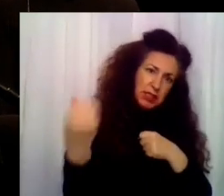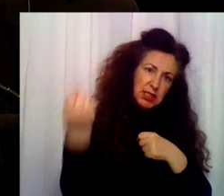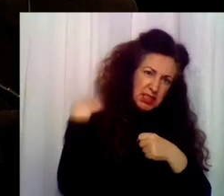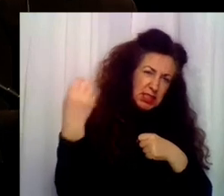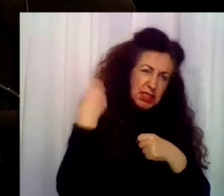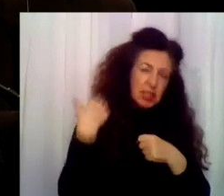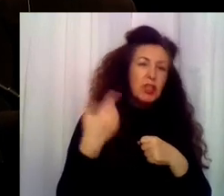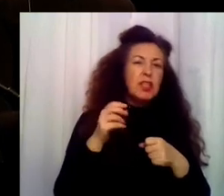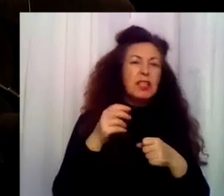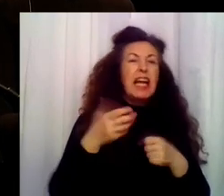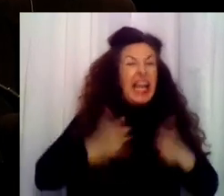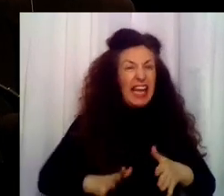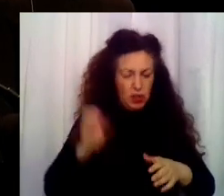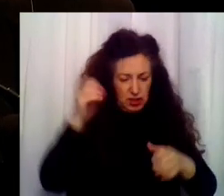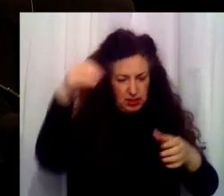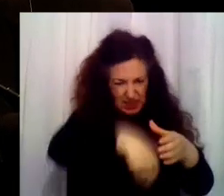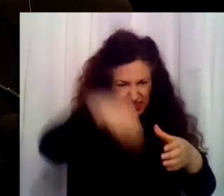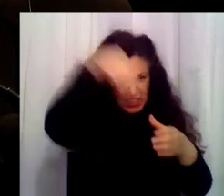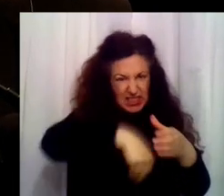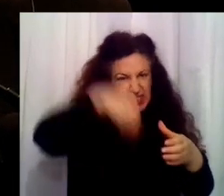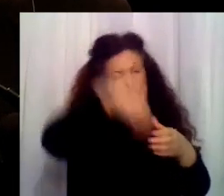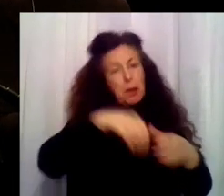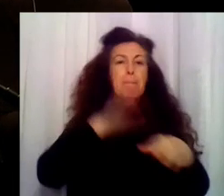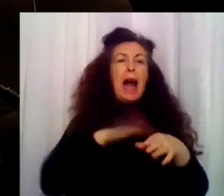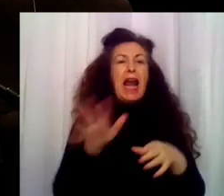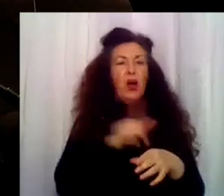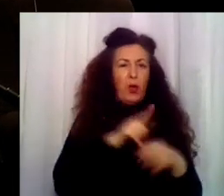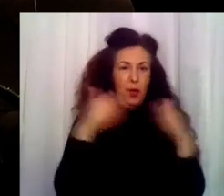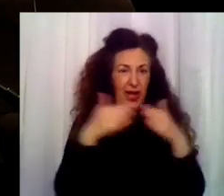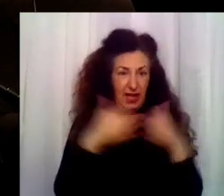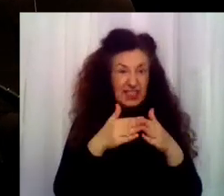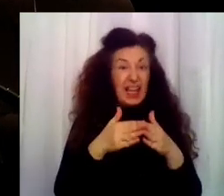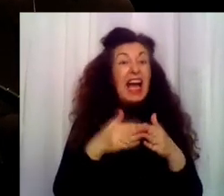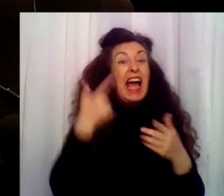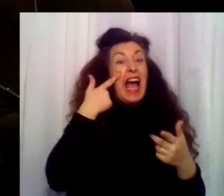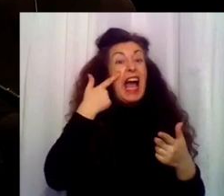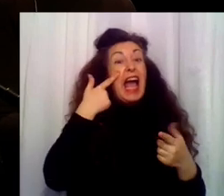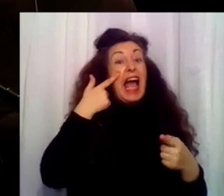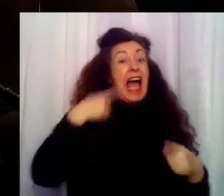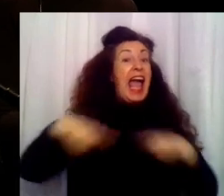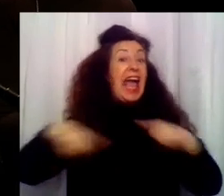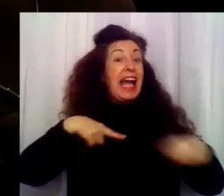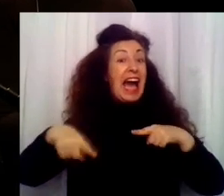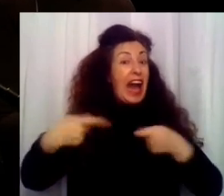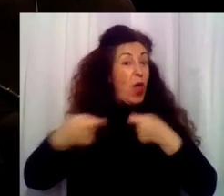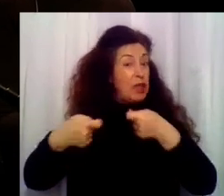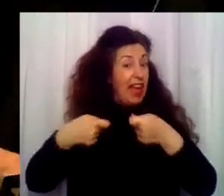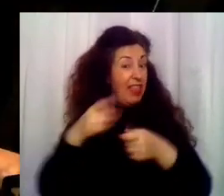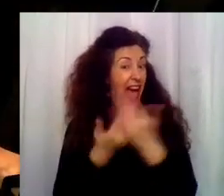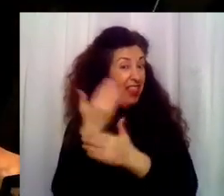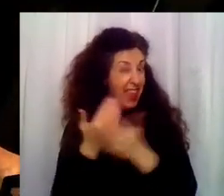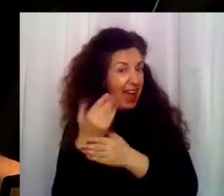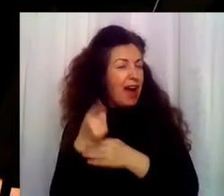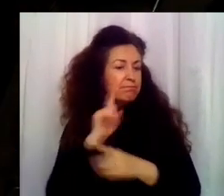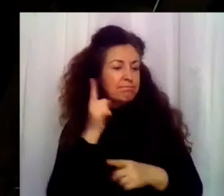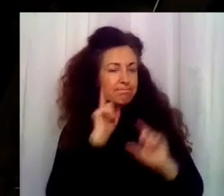me tenía fichado. Yo sabía que pasaría, pero no me imaginaba que se atrevería a tocar a mi niño, ¿eh? Pero no sé. No sabes. No, es que me